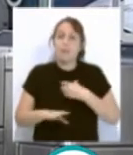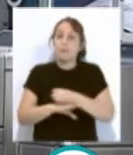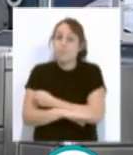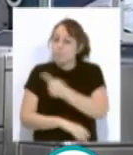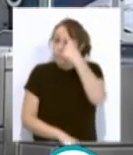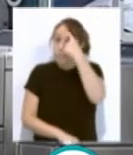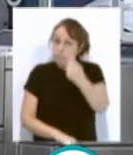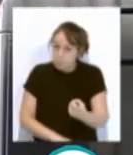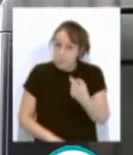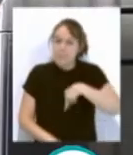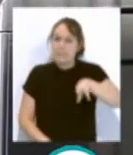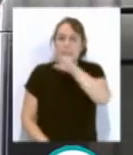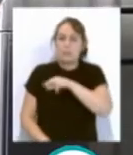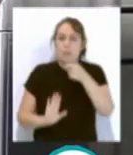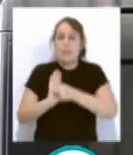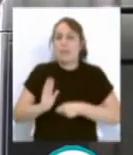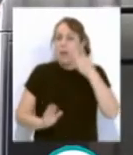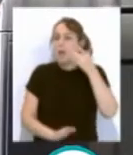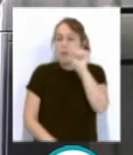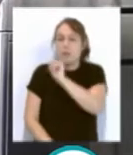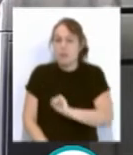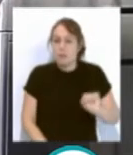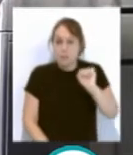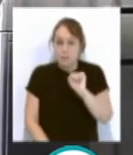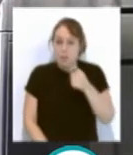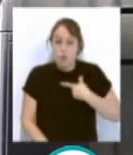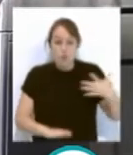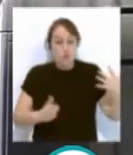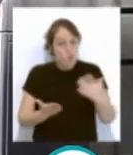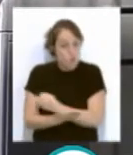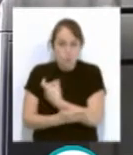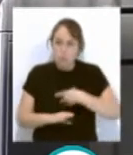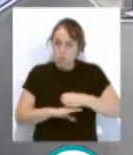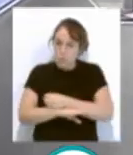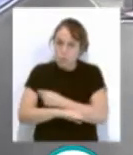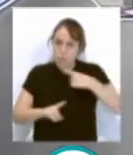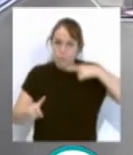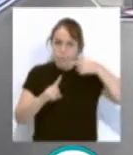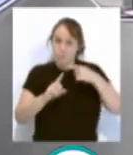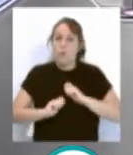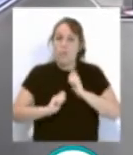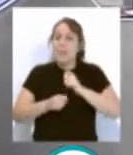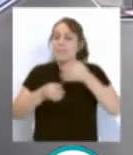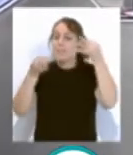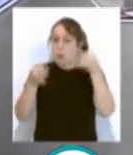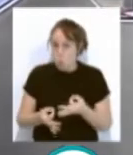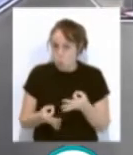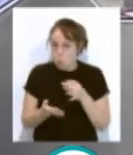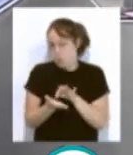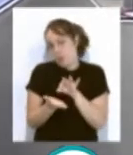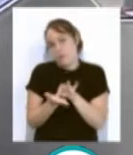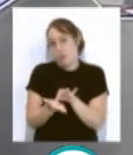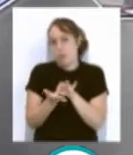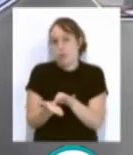recordado que han reforzado las medidas de higiene y desinfección en todos los trenes para garantizar que los servicios se prestan con